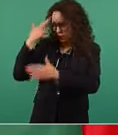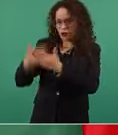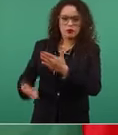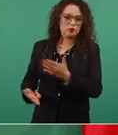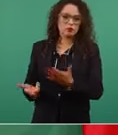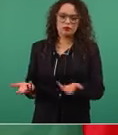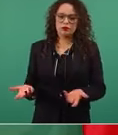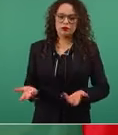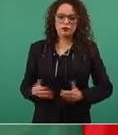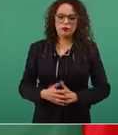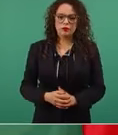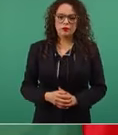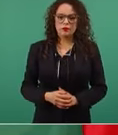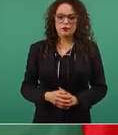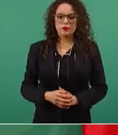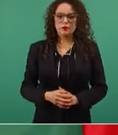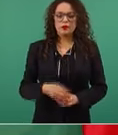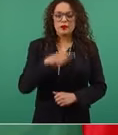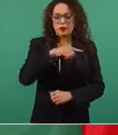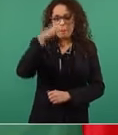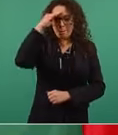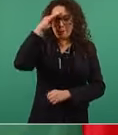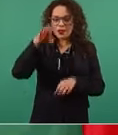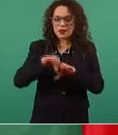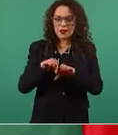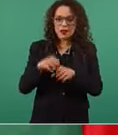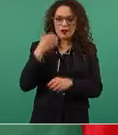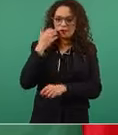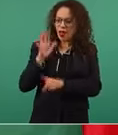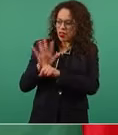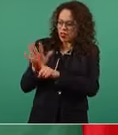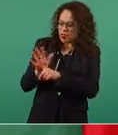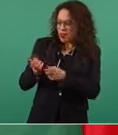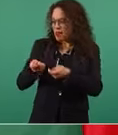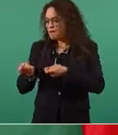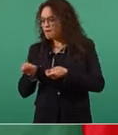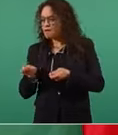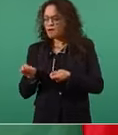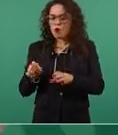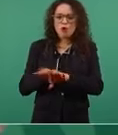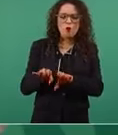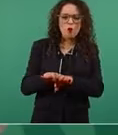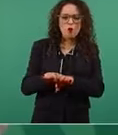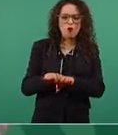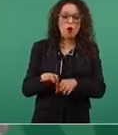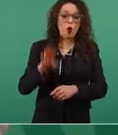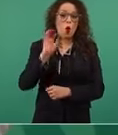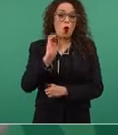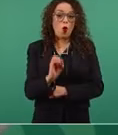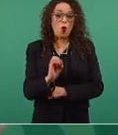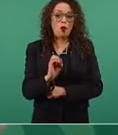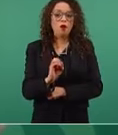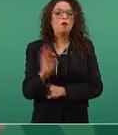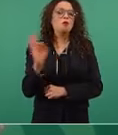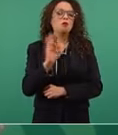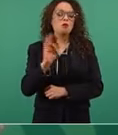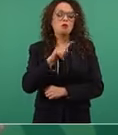buscando manipularlo o considerarlo pues un tonto,